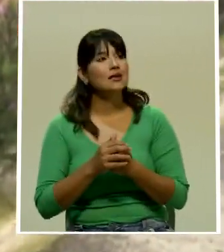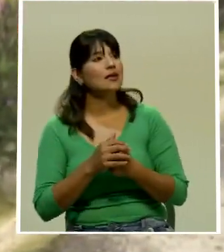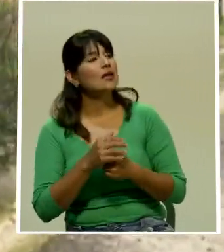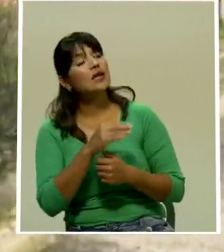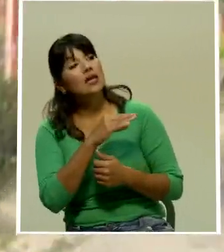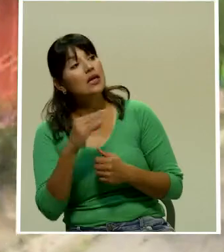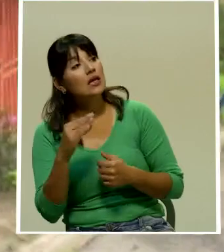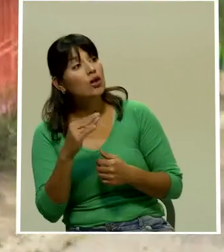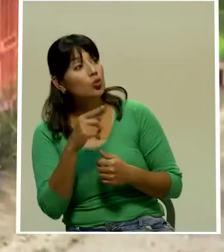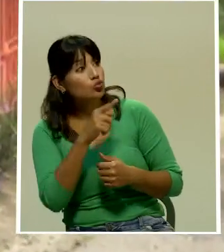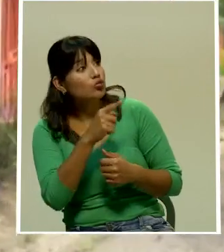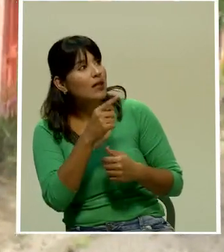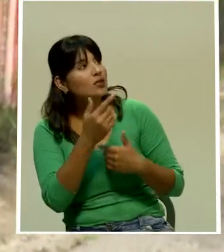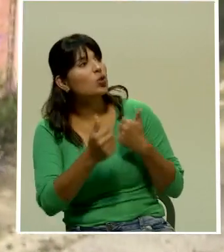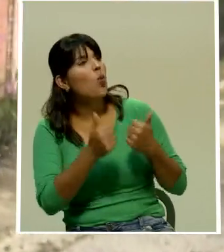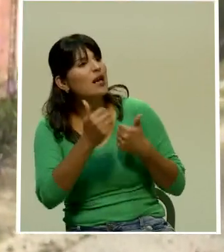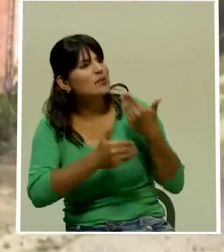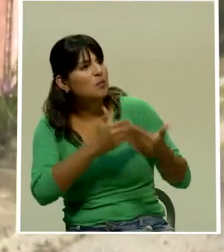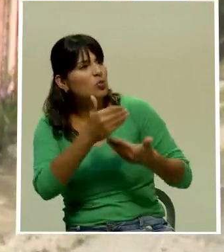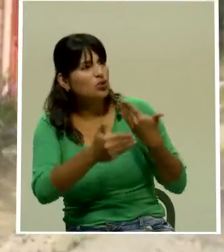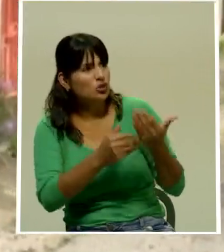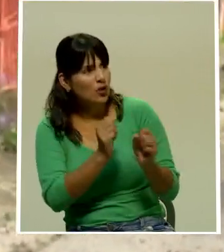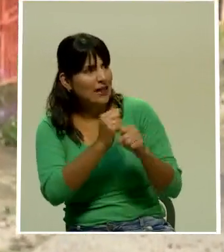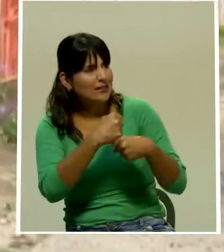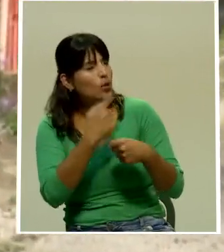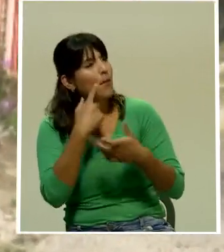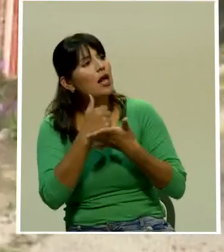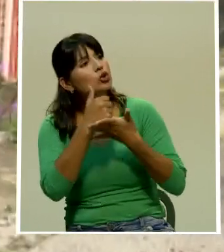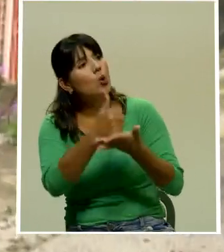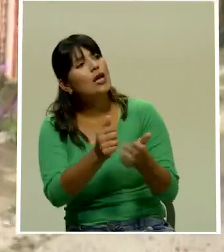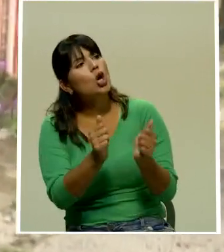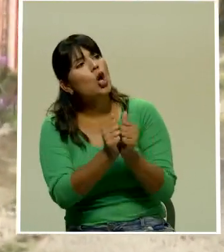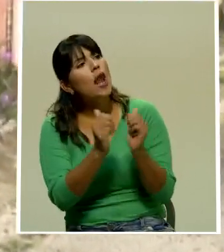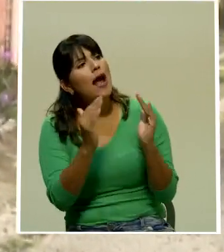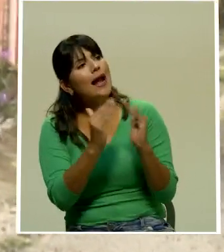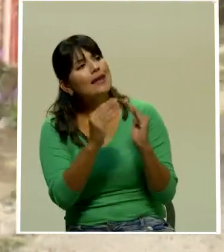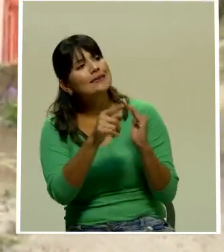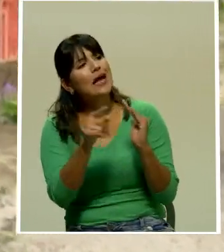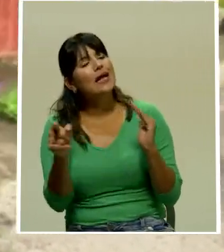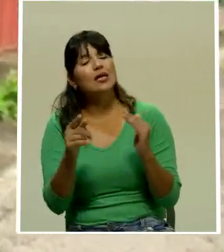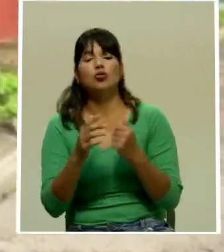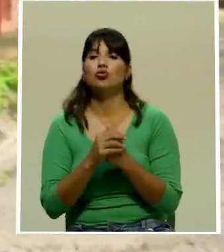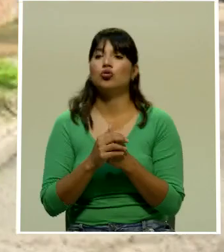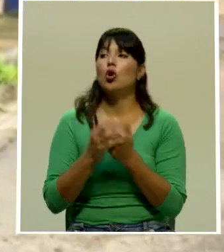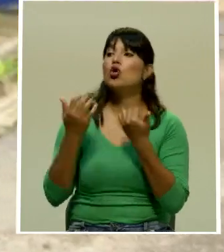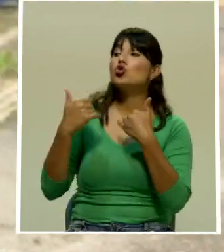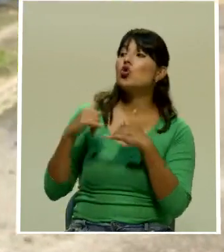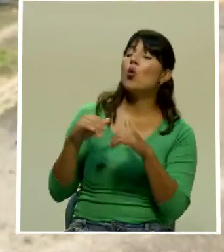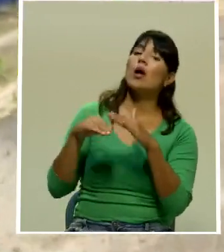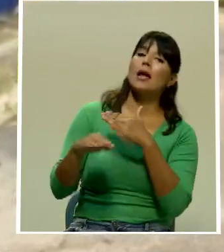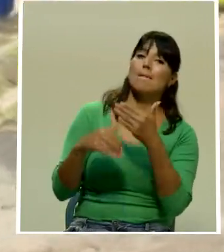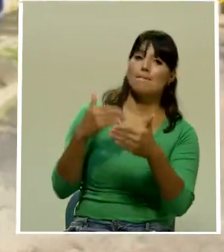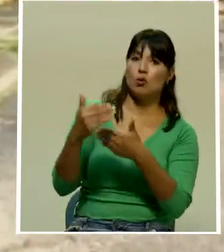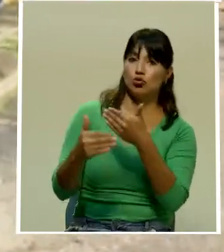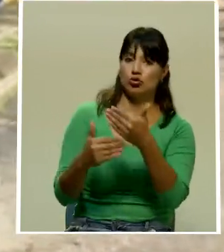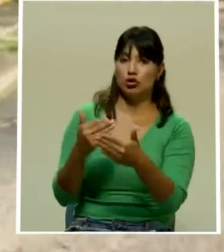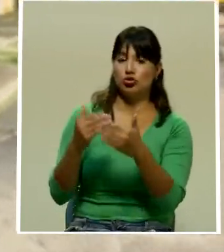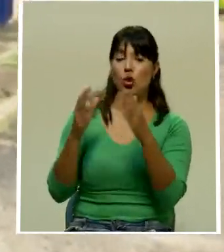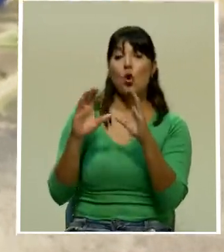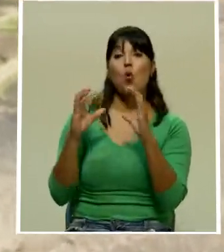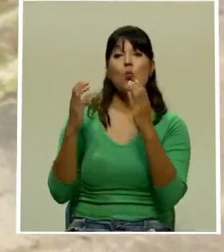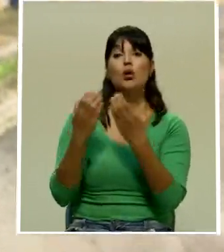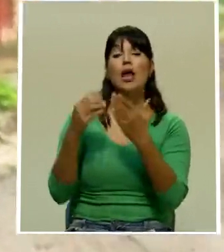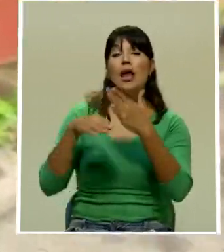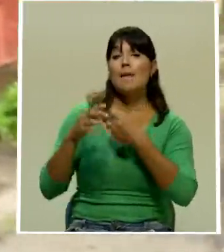¿hay ¿existe algo positivo entre todo esto? vieras que ahorita están en un proceso el Comité Municipal y